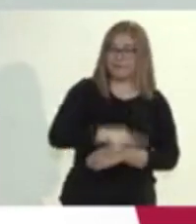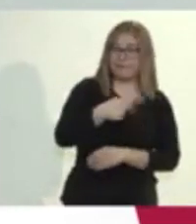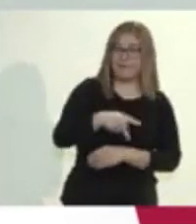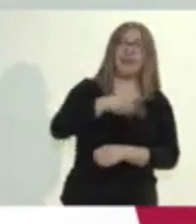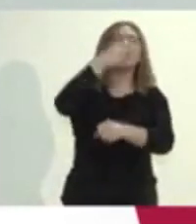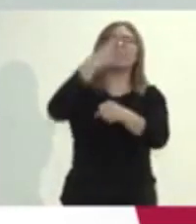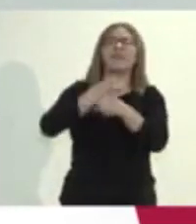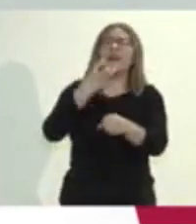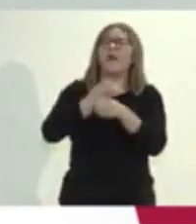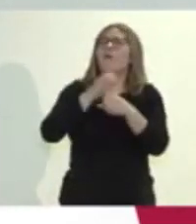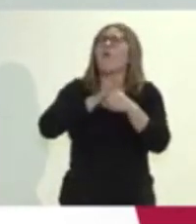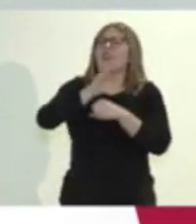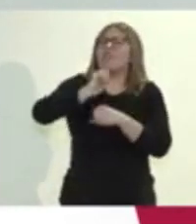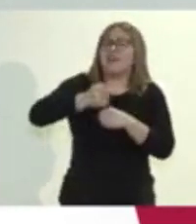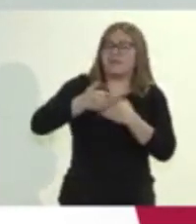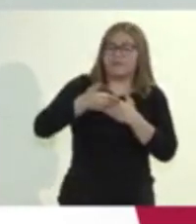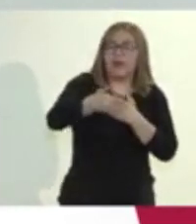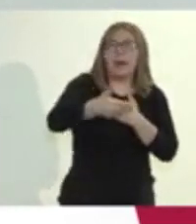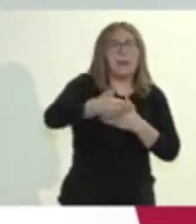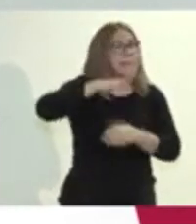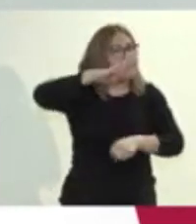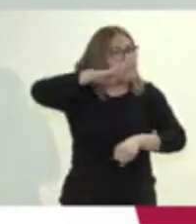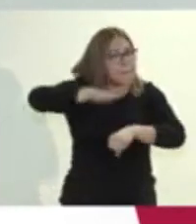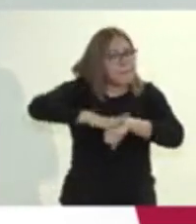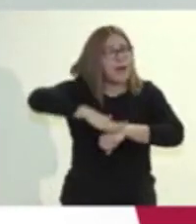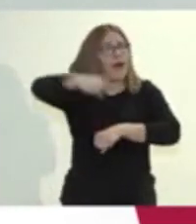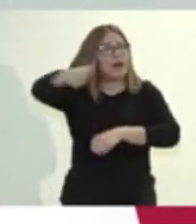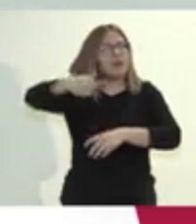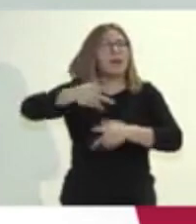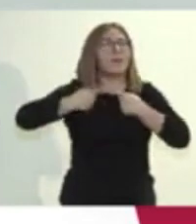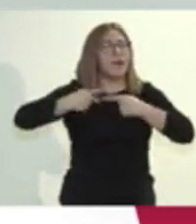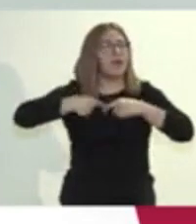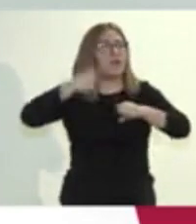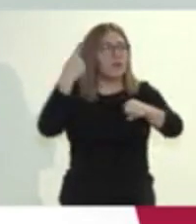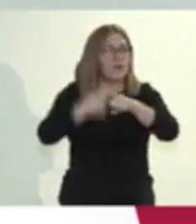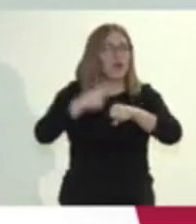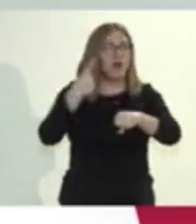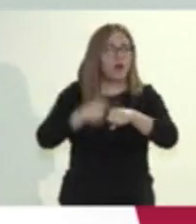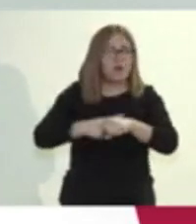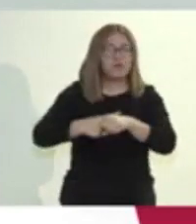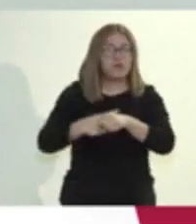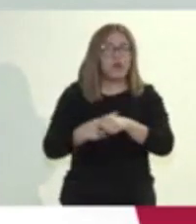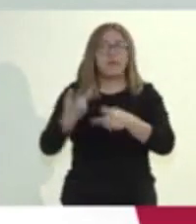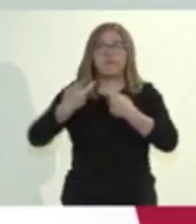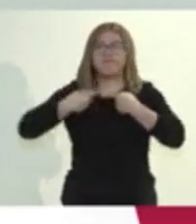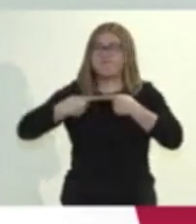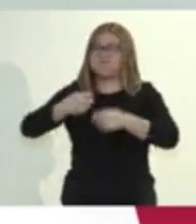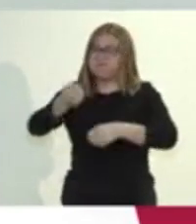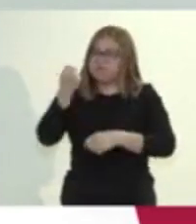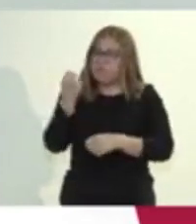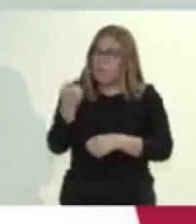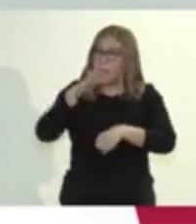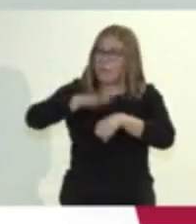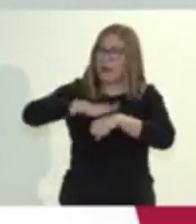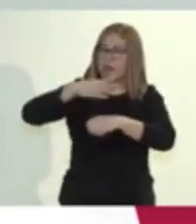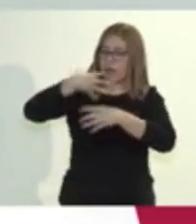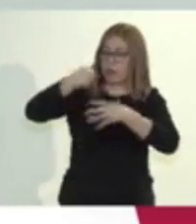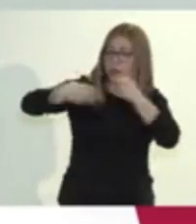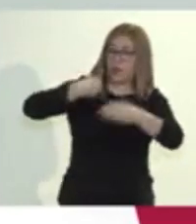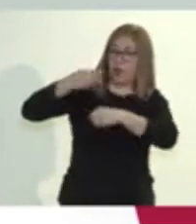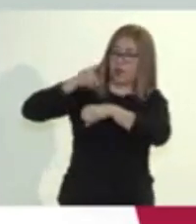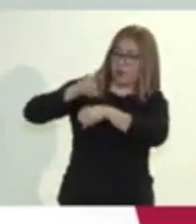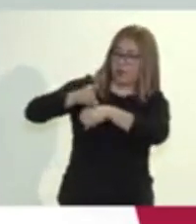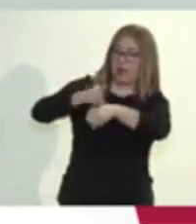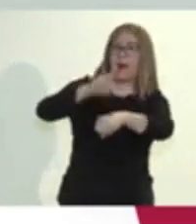transmisión de esta enfermedad, por una mayor cantidad de casos por día y también un número mayor de casos de